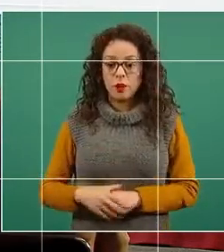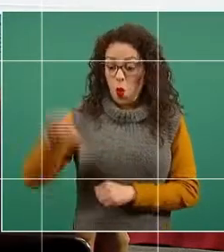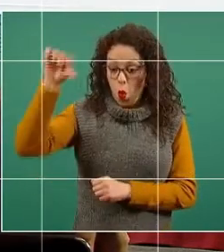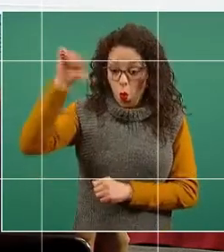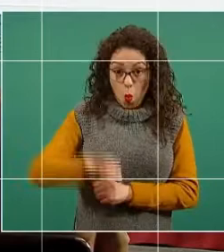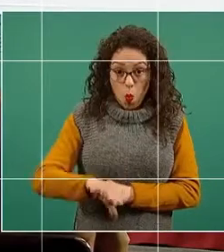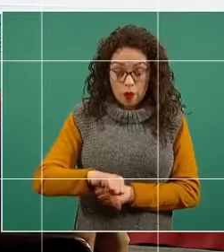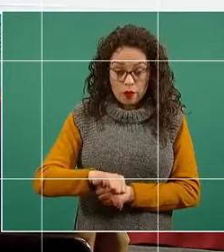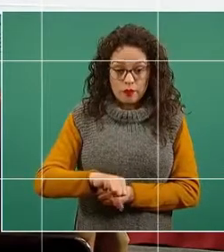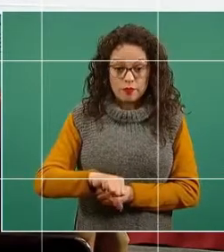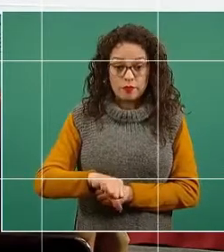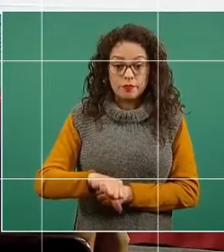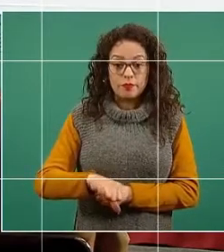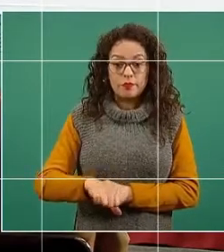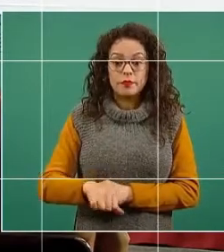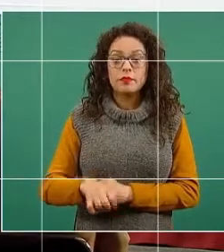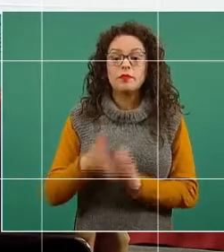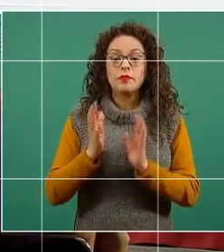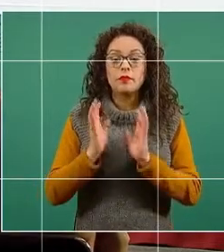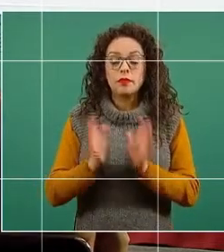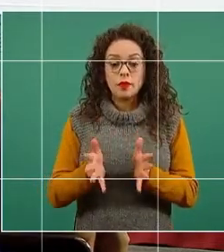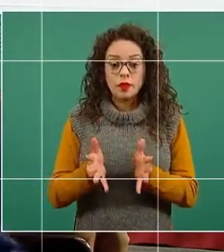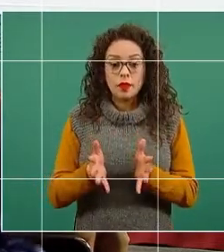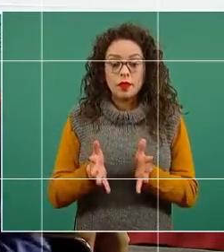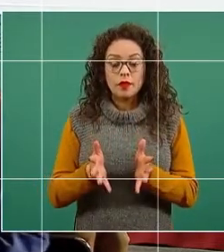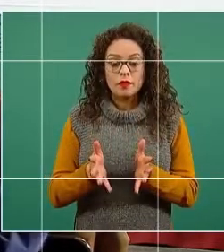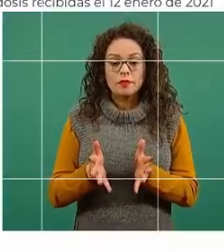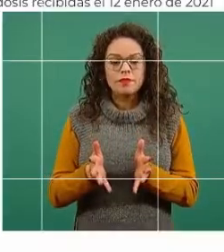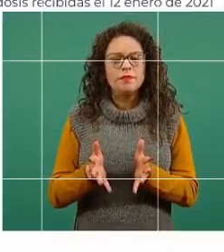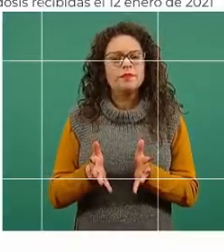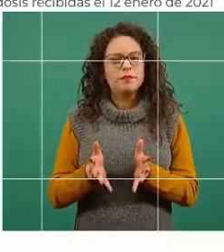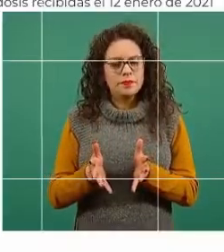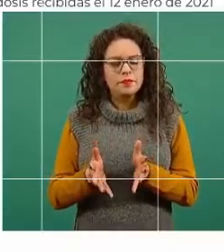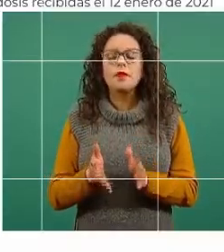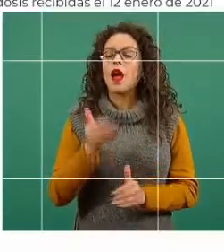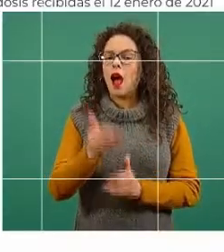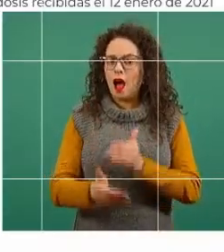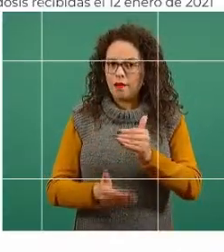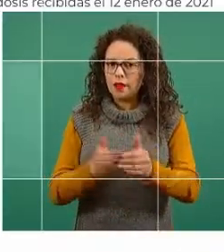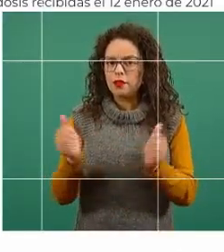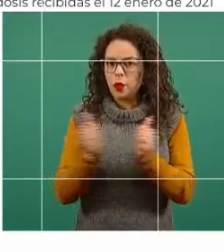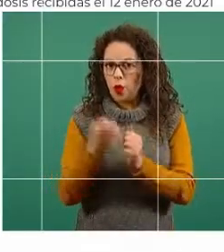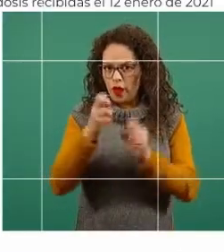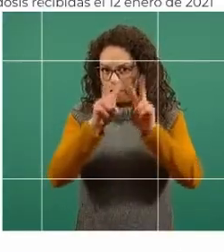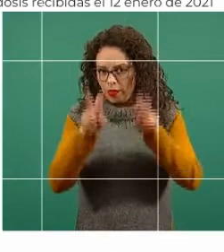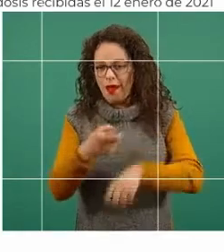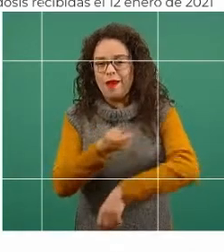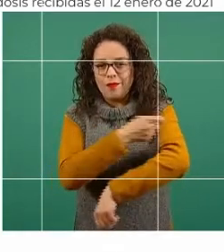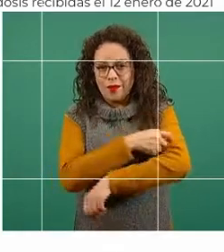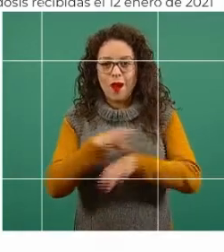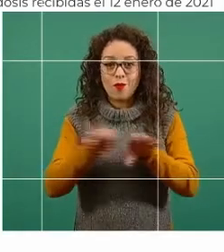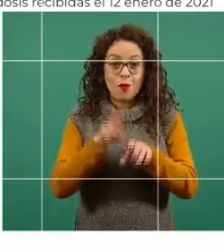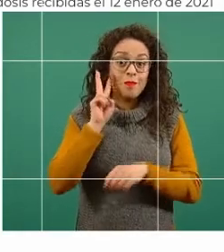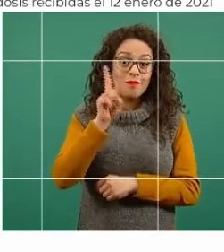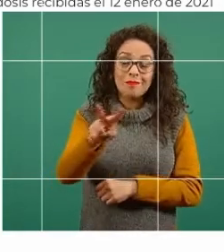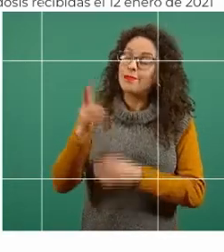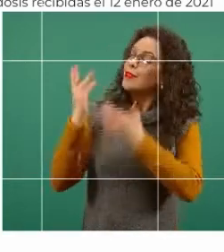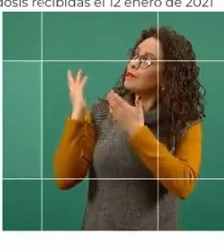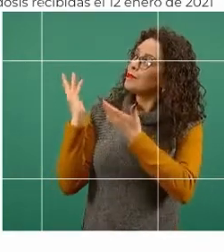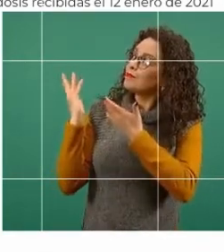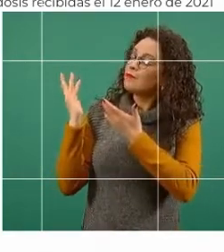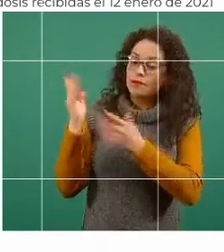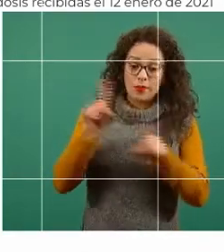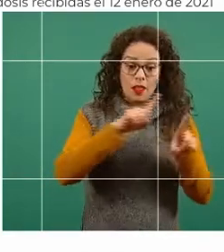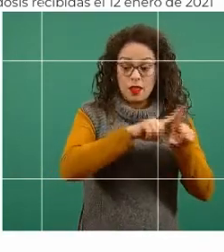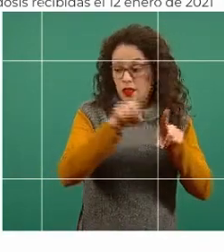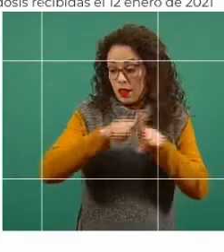que se logró este avance de la vacunación. Como ven, es un avance diverso. No